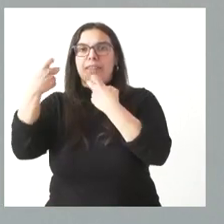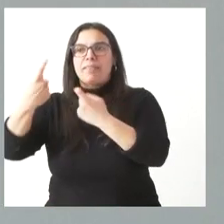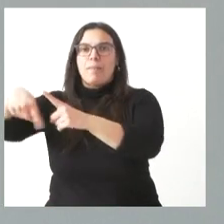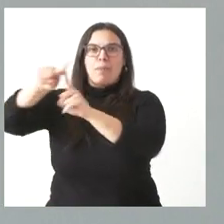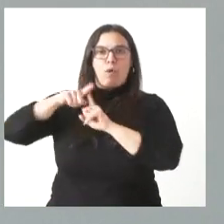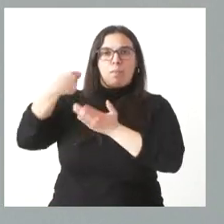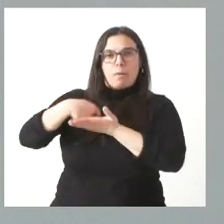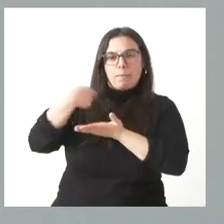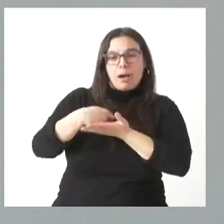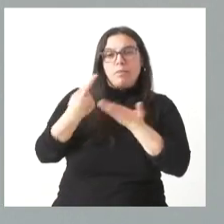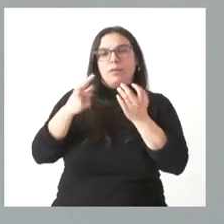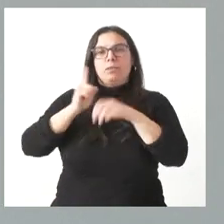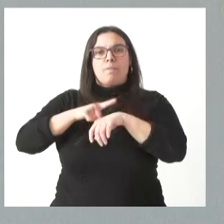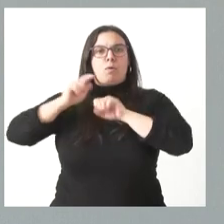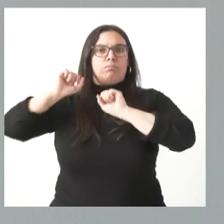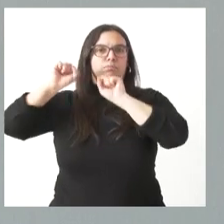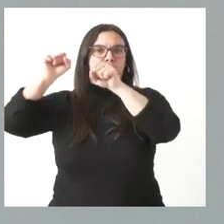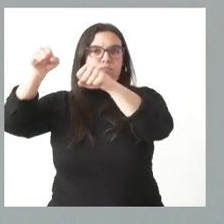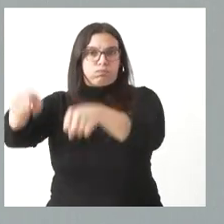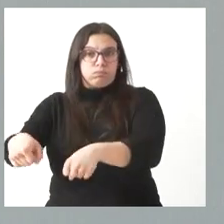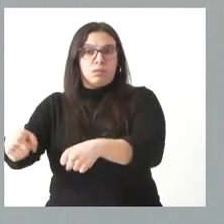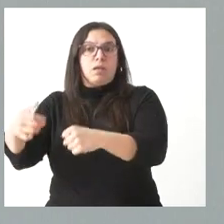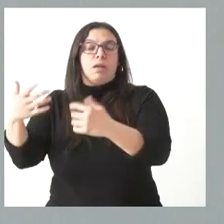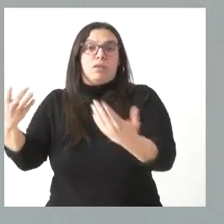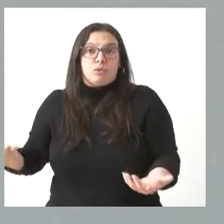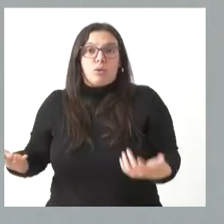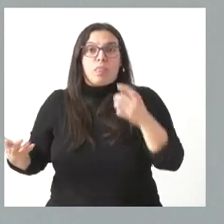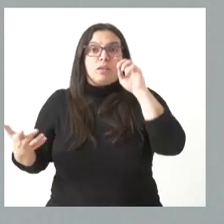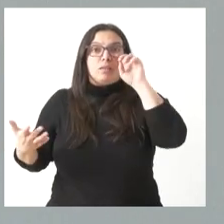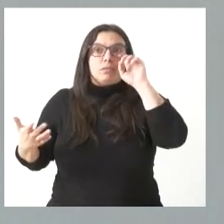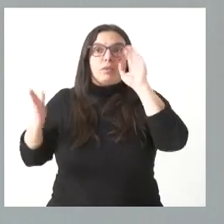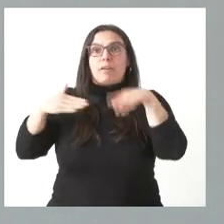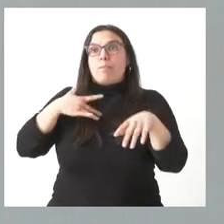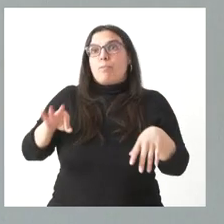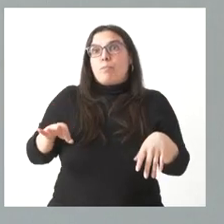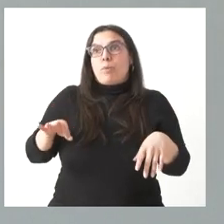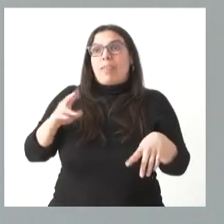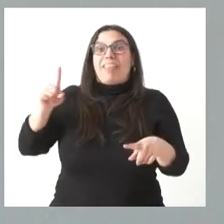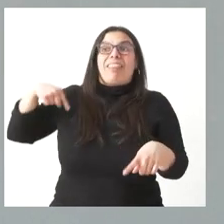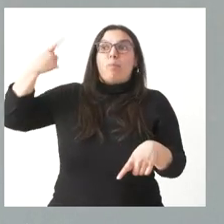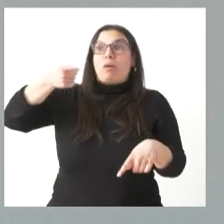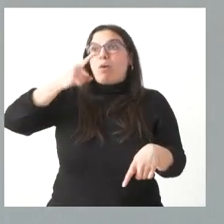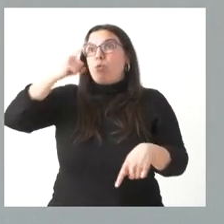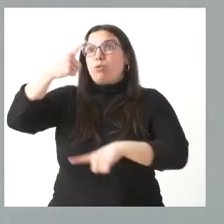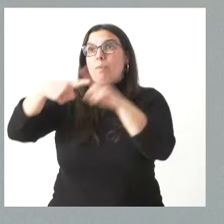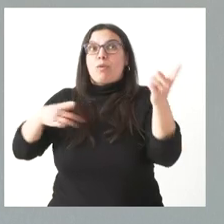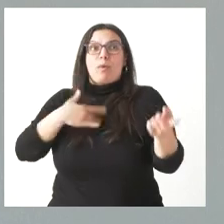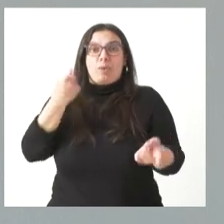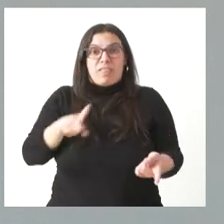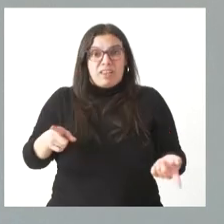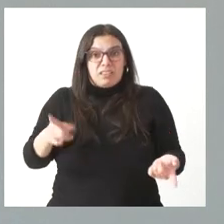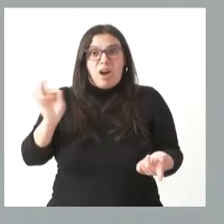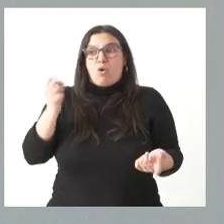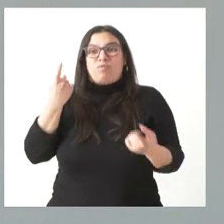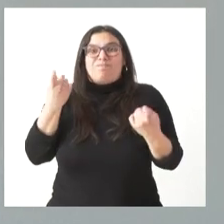sin duda, más tiempo y que hace que estas cantidades se reciban, a lo mejor cuando no son tan necesarias como lo son hoy. que